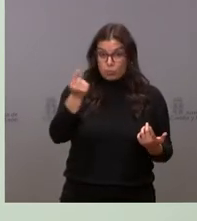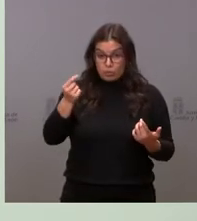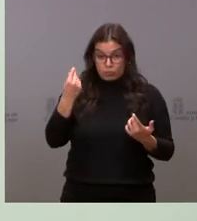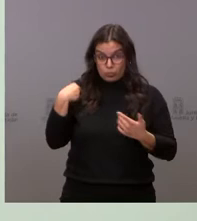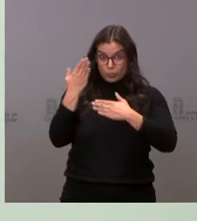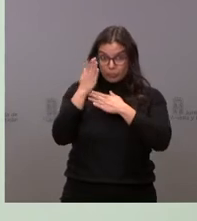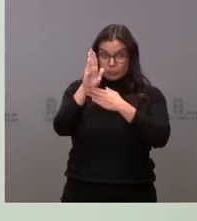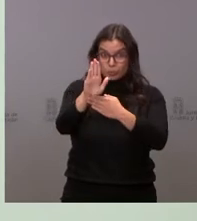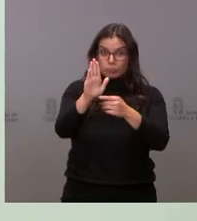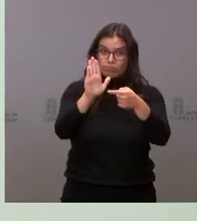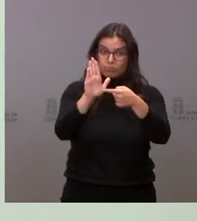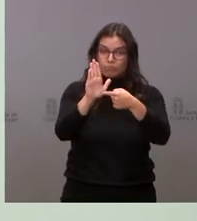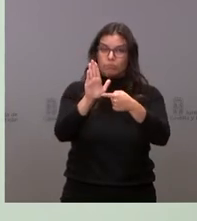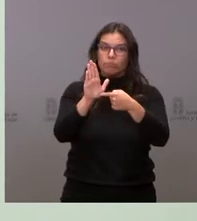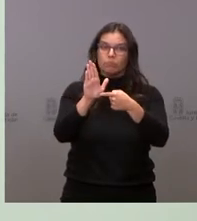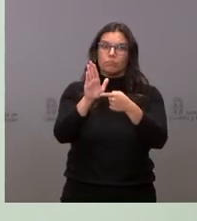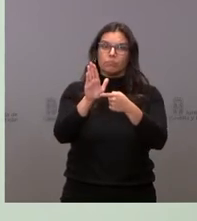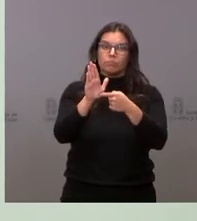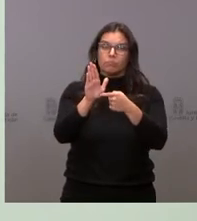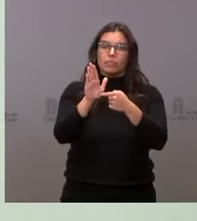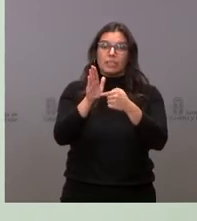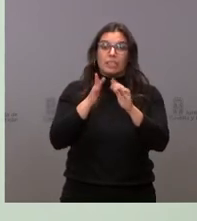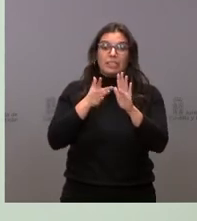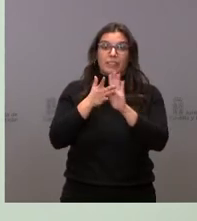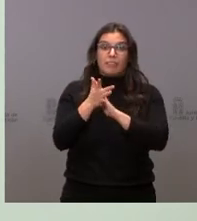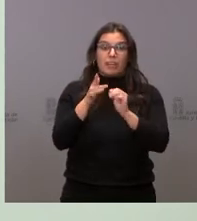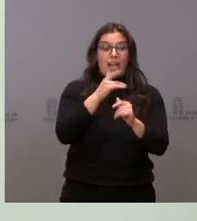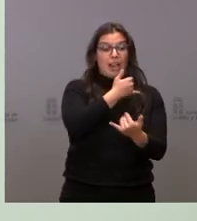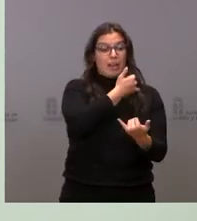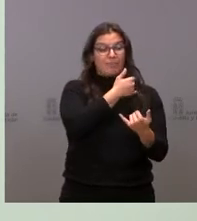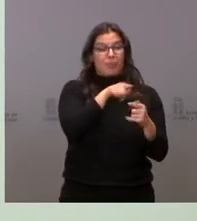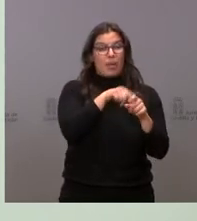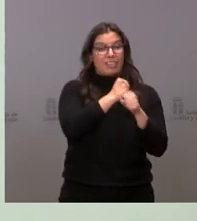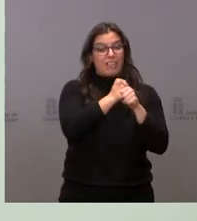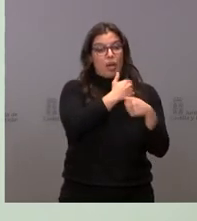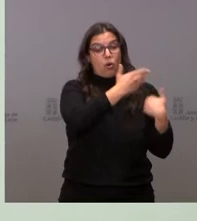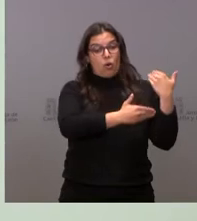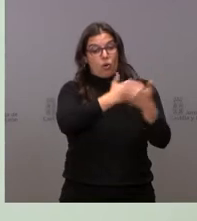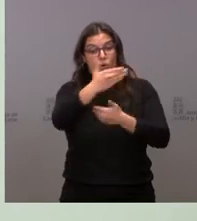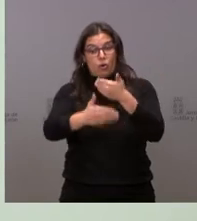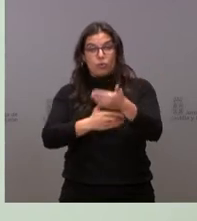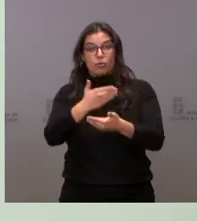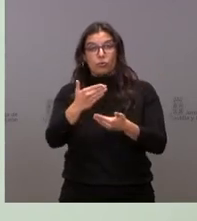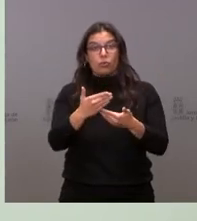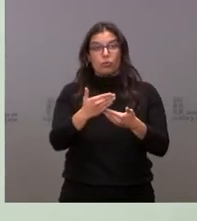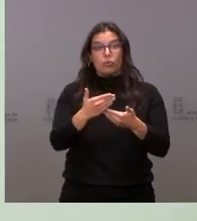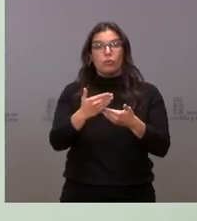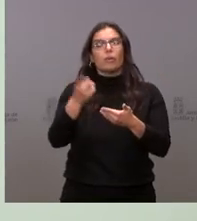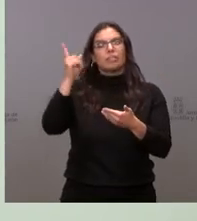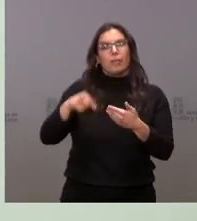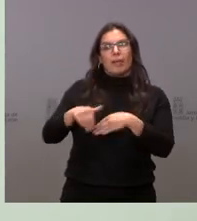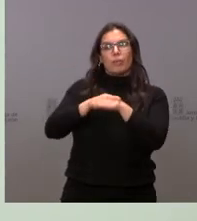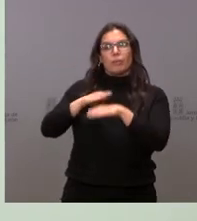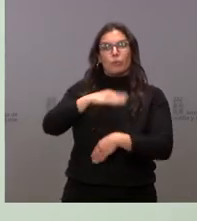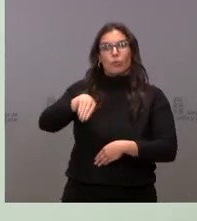o que consolida una línea de trabajo en los presupuestos generales del Estado. Son los presupuestos que